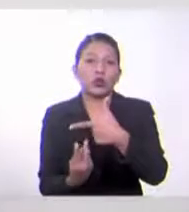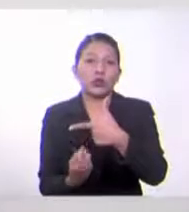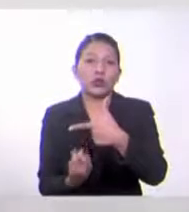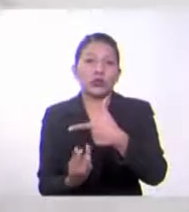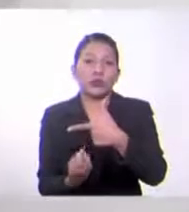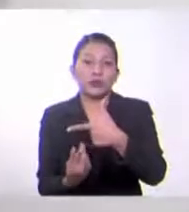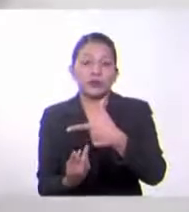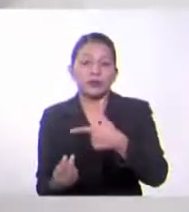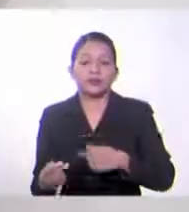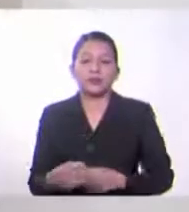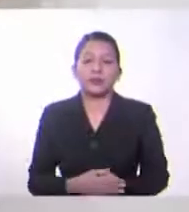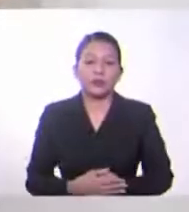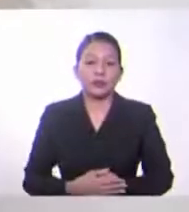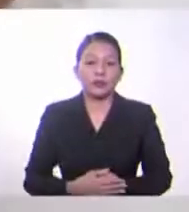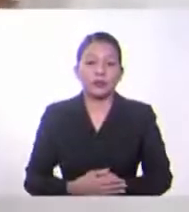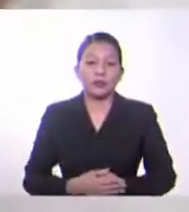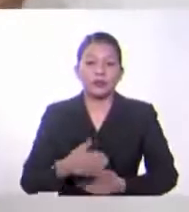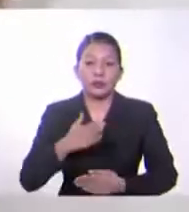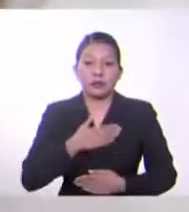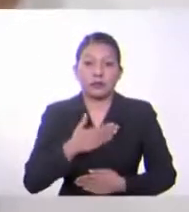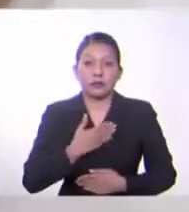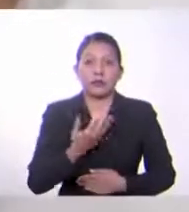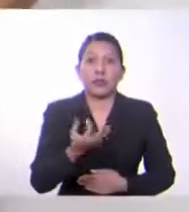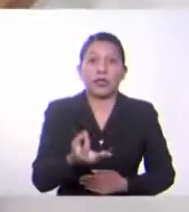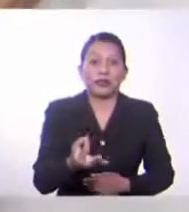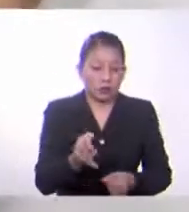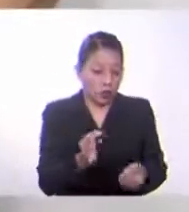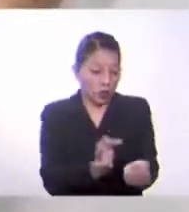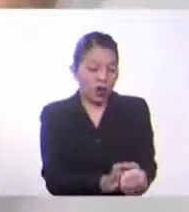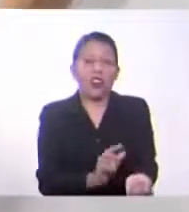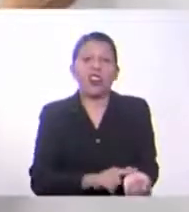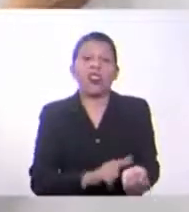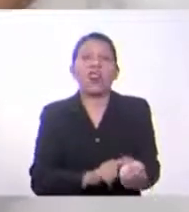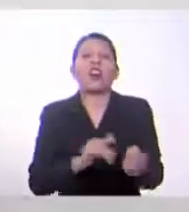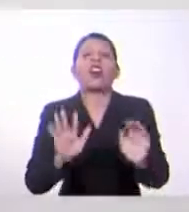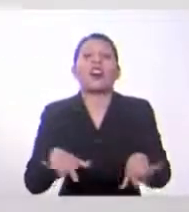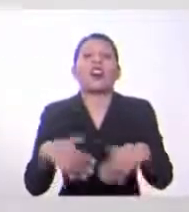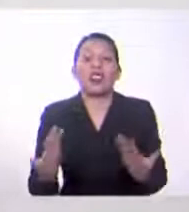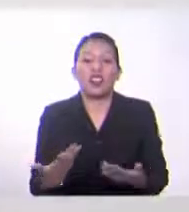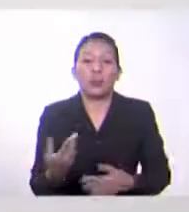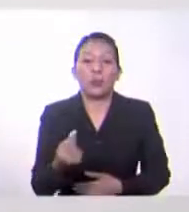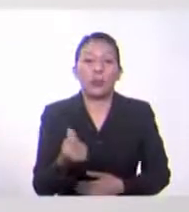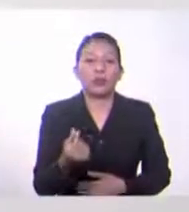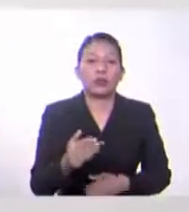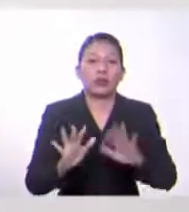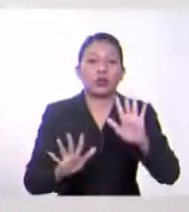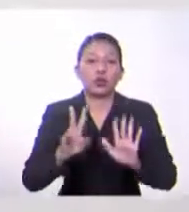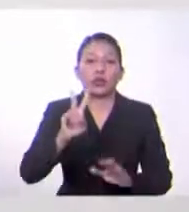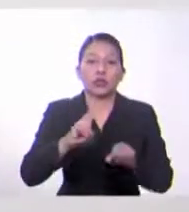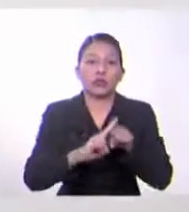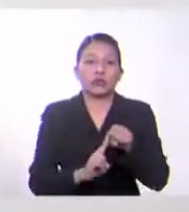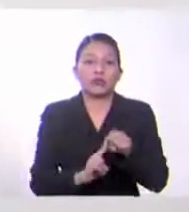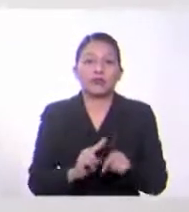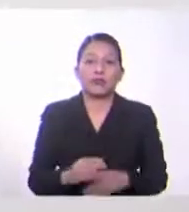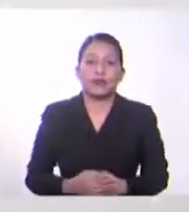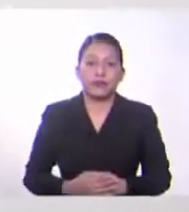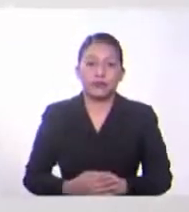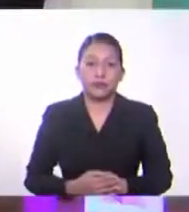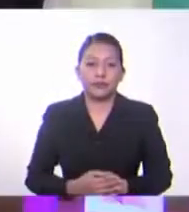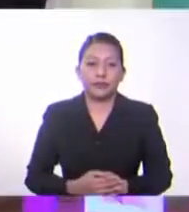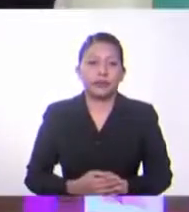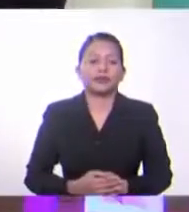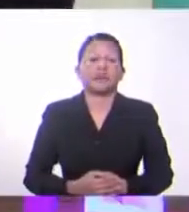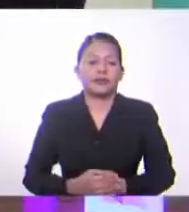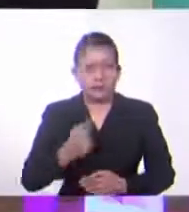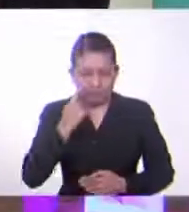Así que, mi reloj costó 12 dólares. Déjame